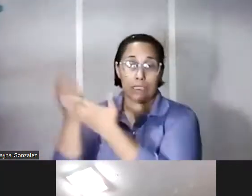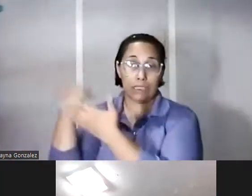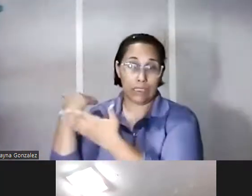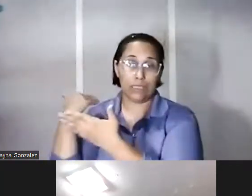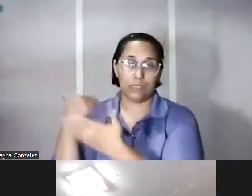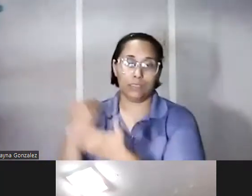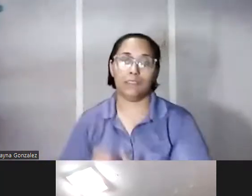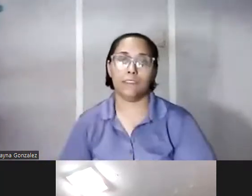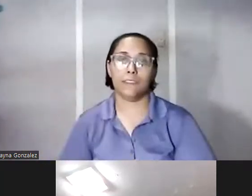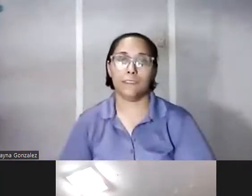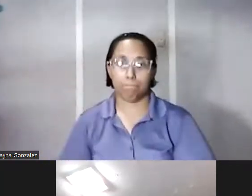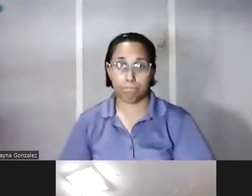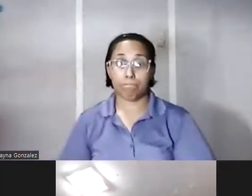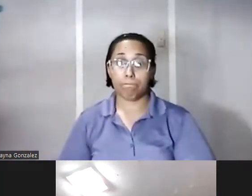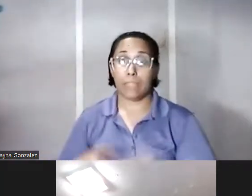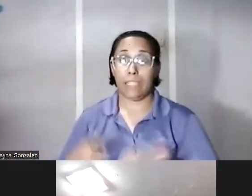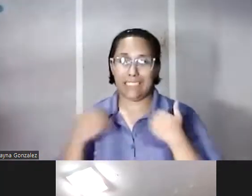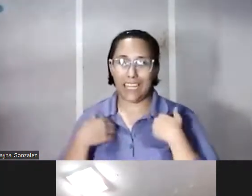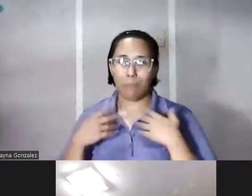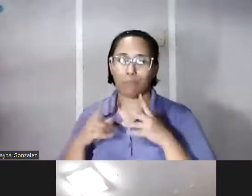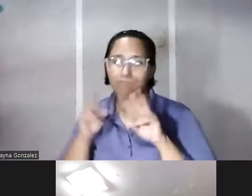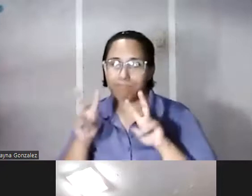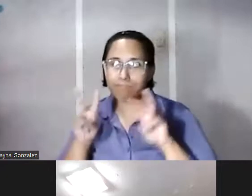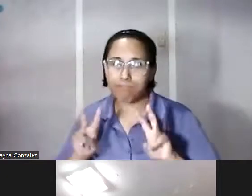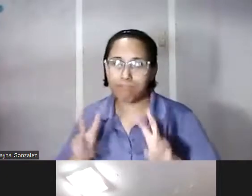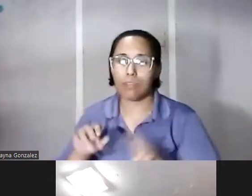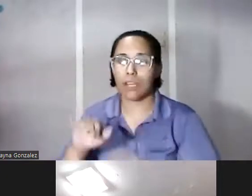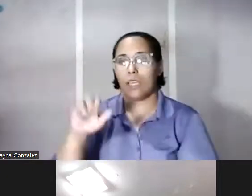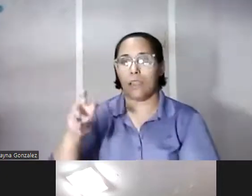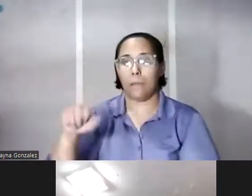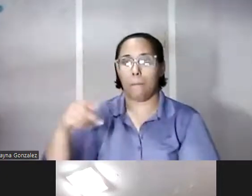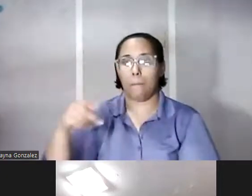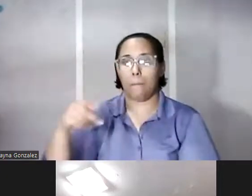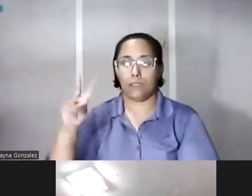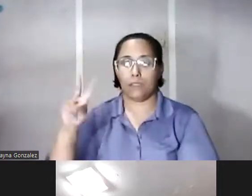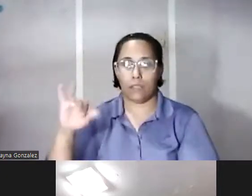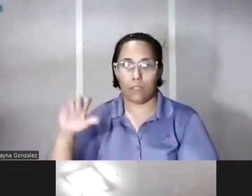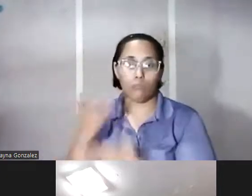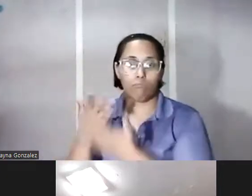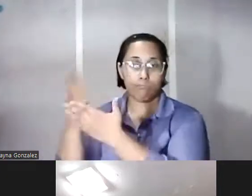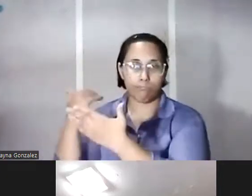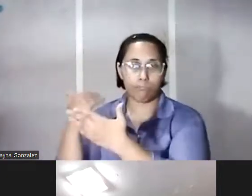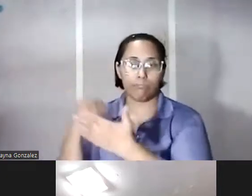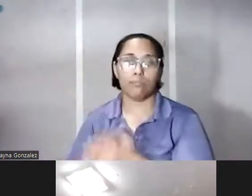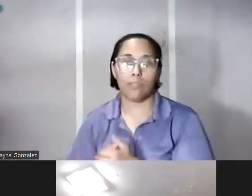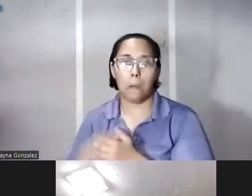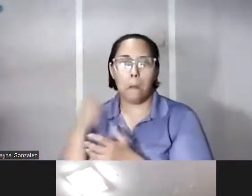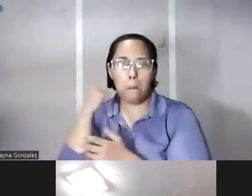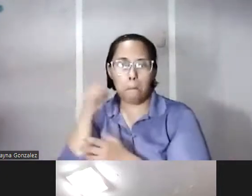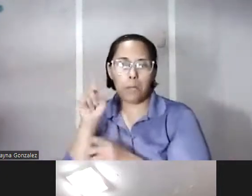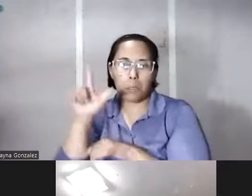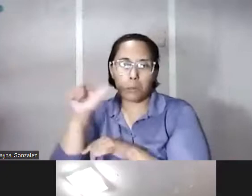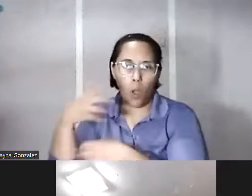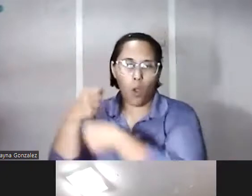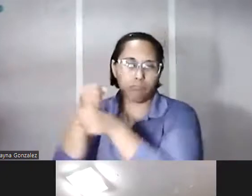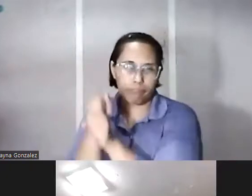una improvisación preparada porque yo estudio trabajo leo para luego hacer ver como algo natural